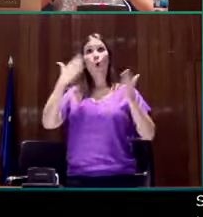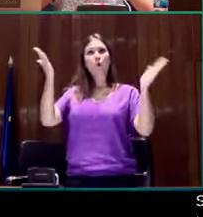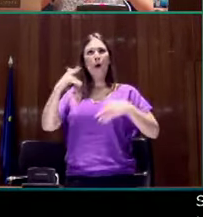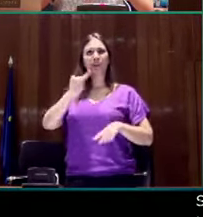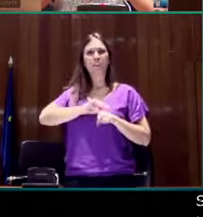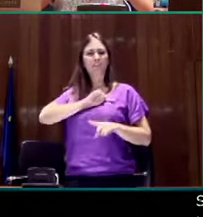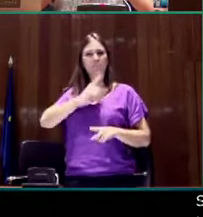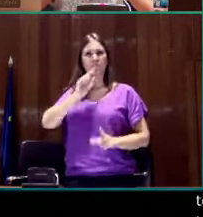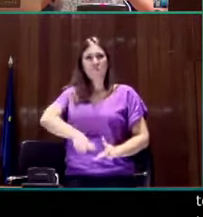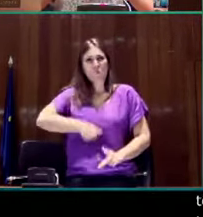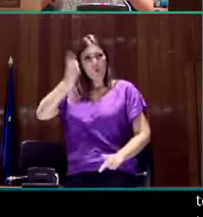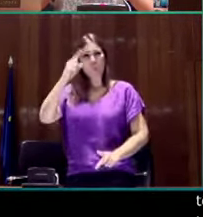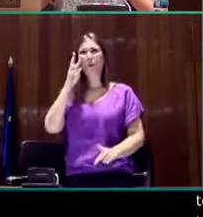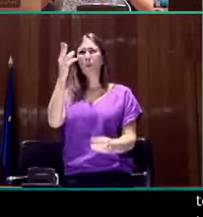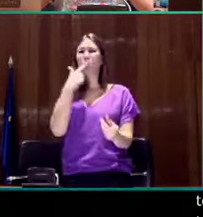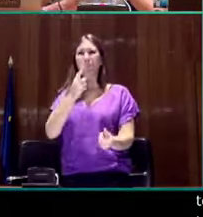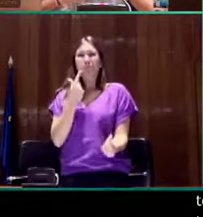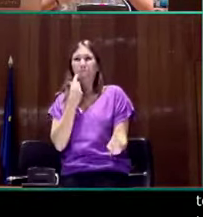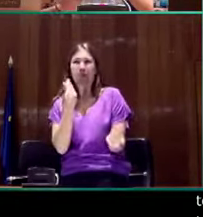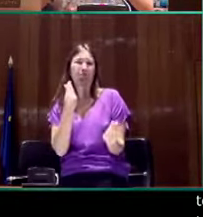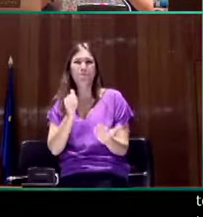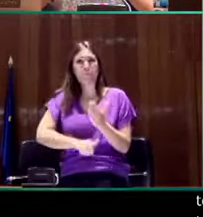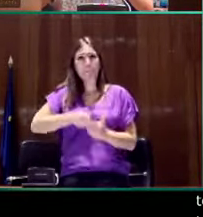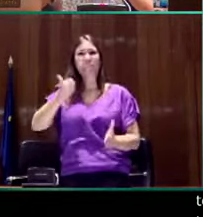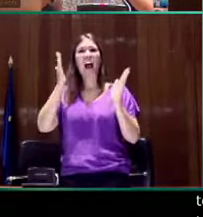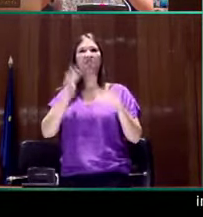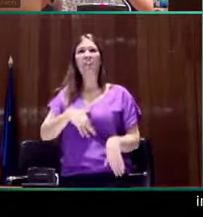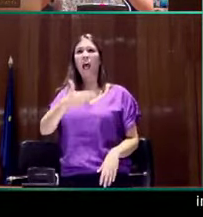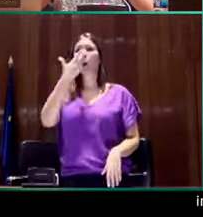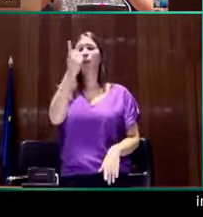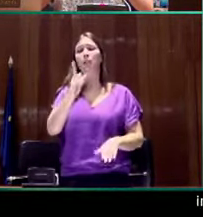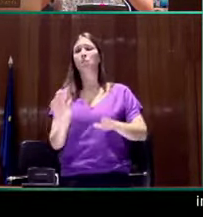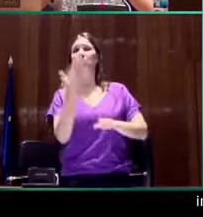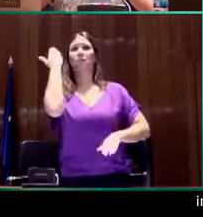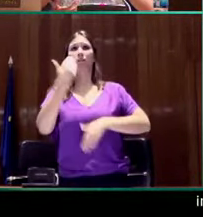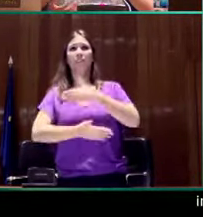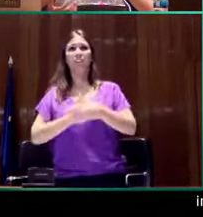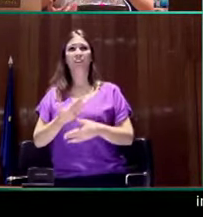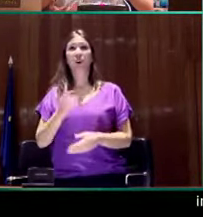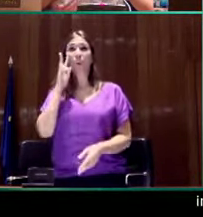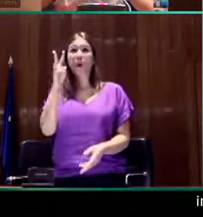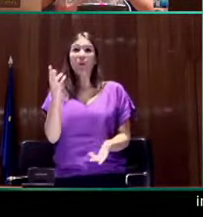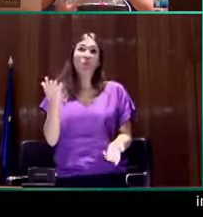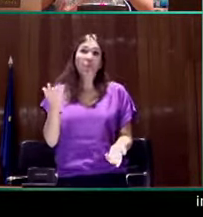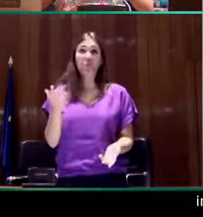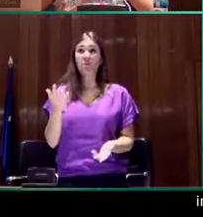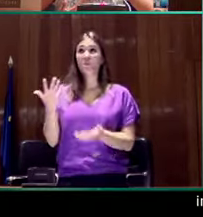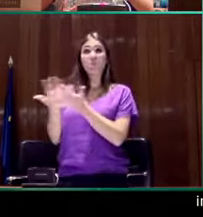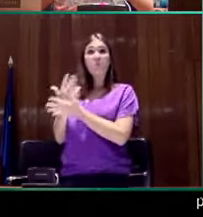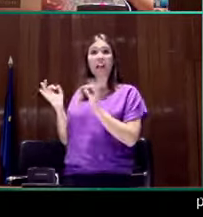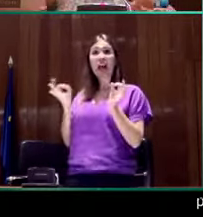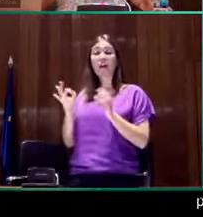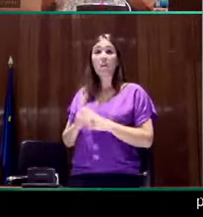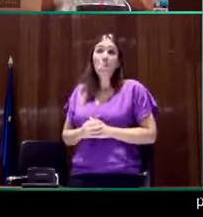especie de vacío en estos visitantes que llevaban a la pérdida de interés hacia la comprensión. Es como, bueno, a mí no me lo explican,